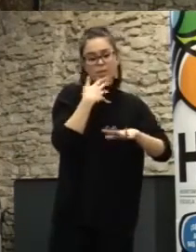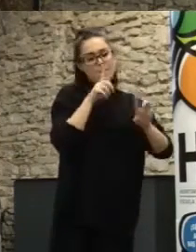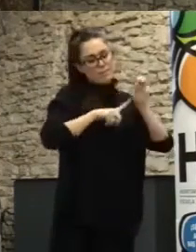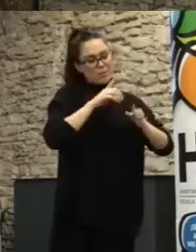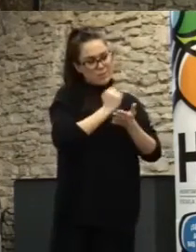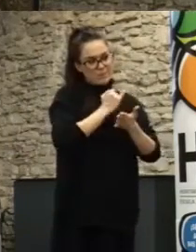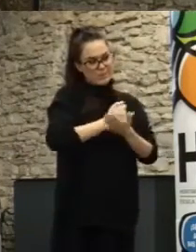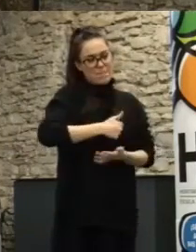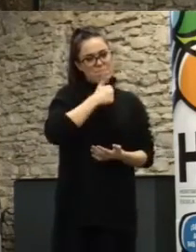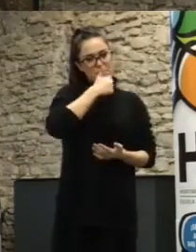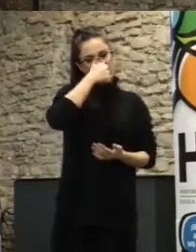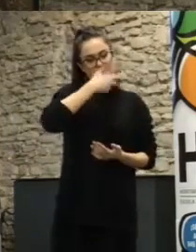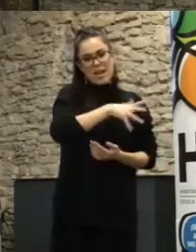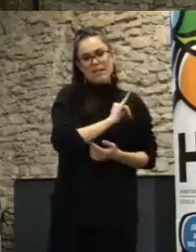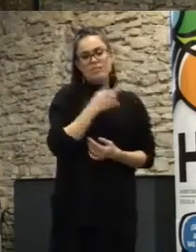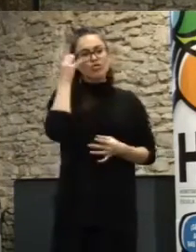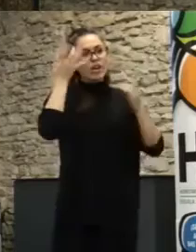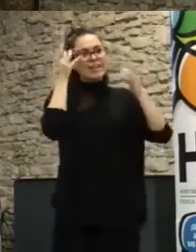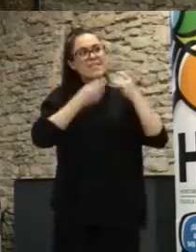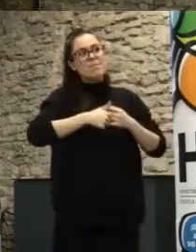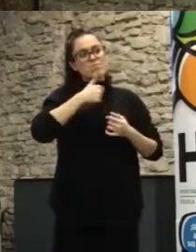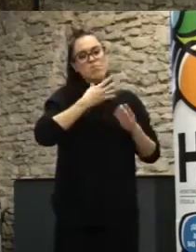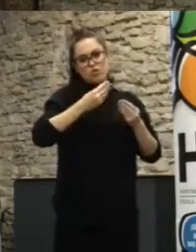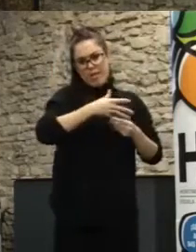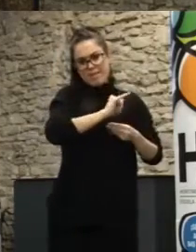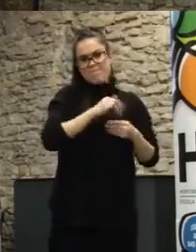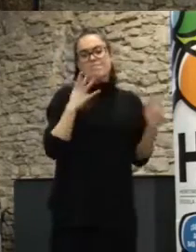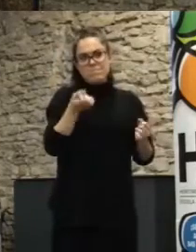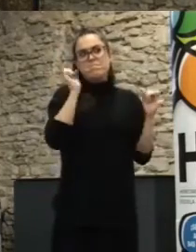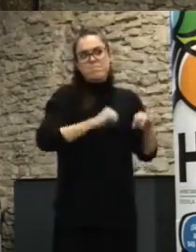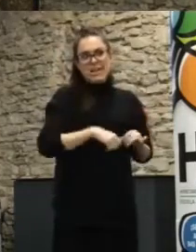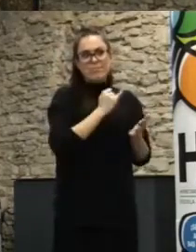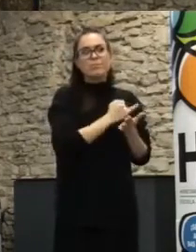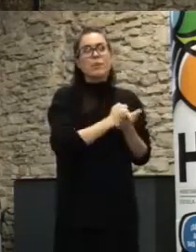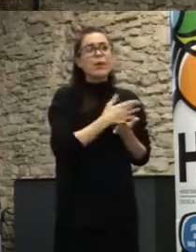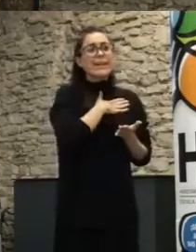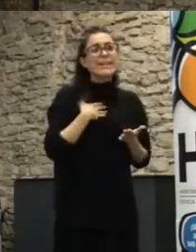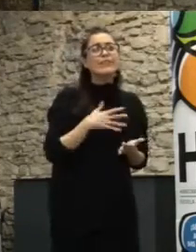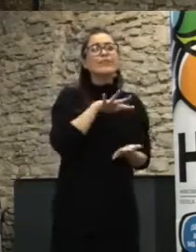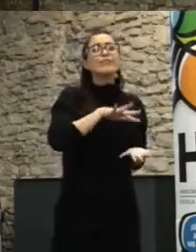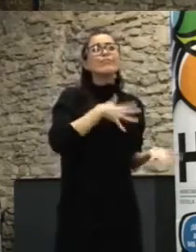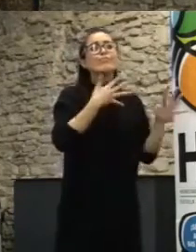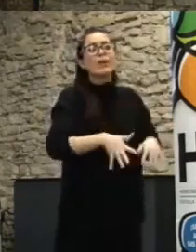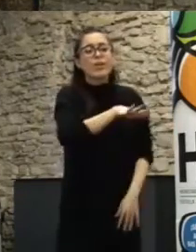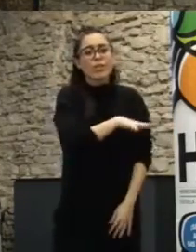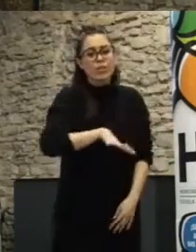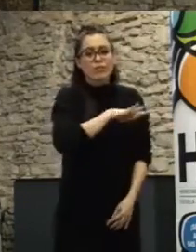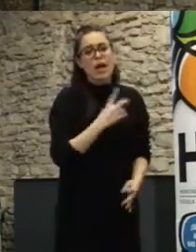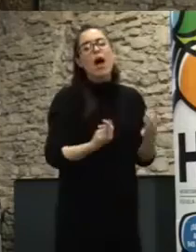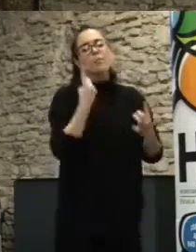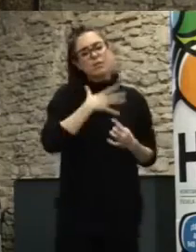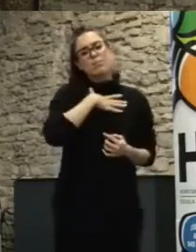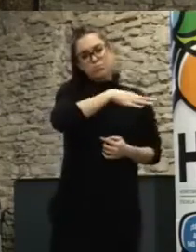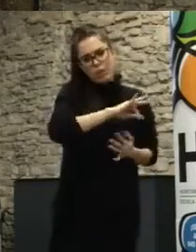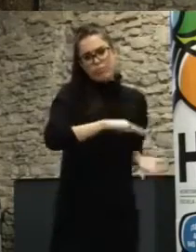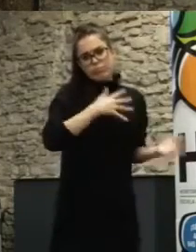testar es decir bien tenemos las ideas y ahora ¿dónde las probamos? en algunos casos hay vínculos y se hace y en